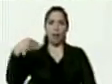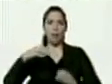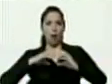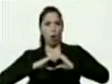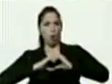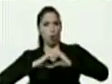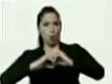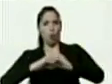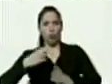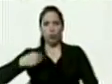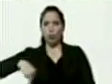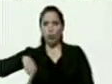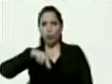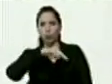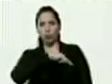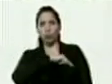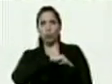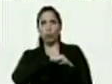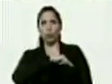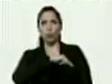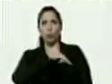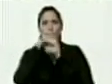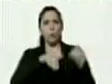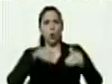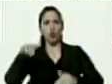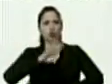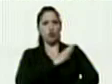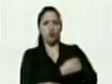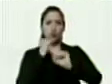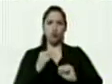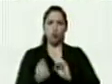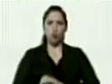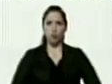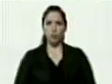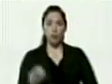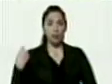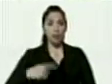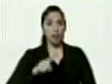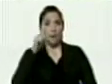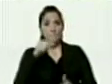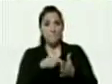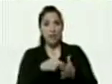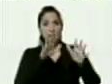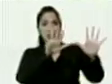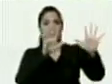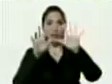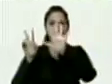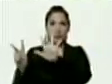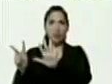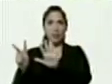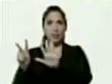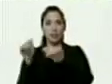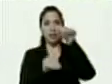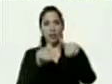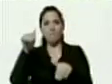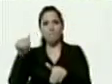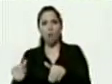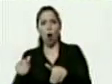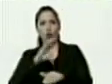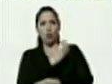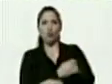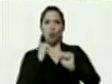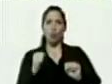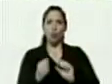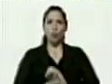somos votos duros tenemos 1017 votos duros tenemos